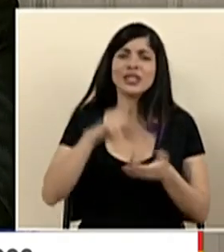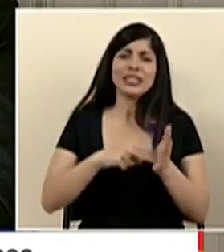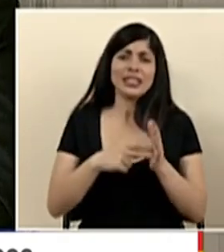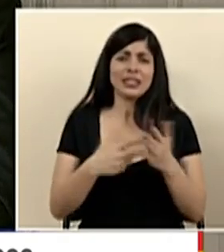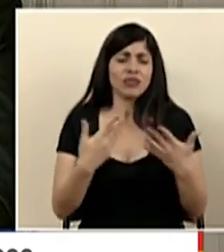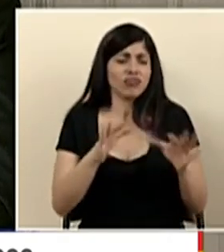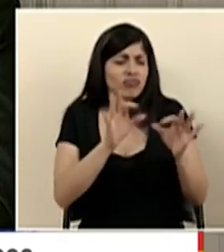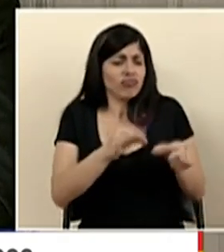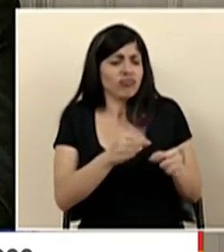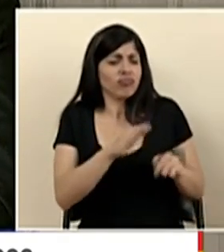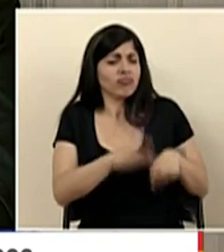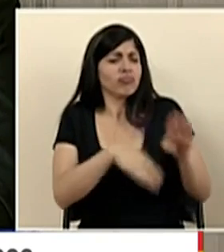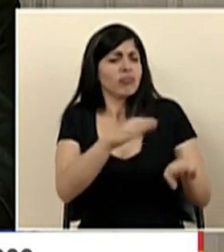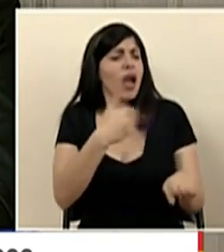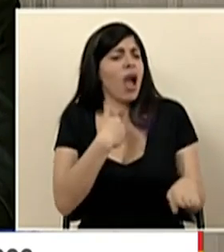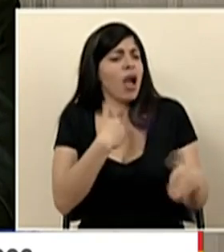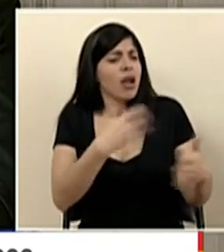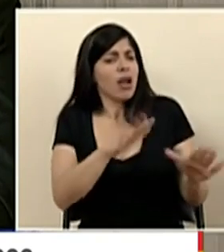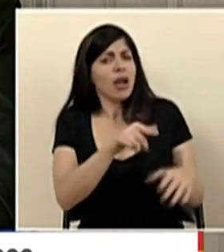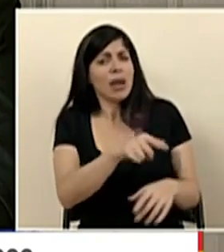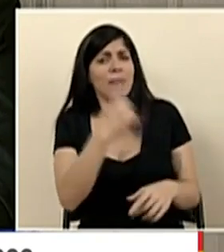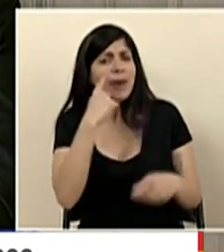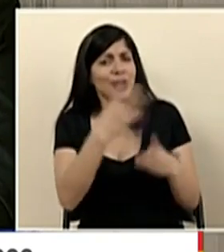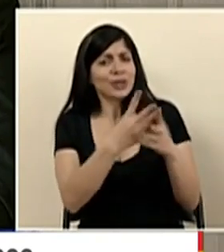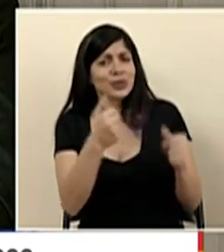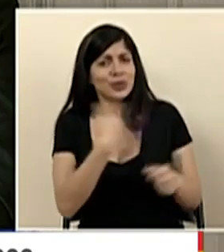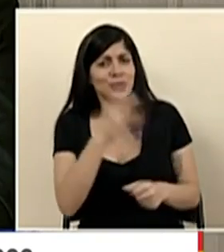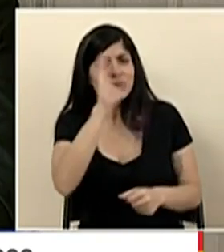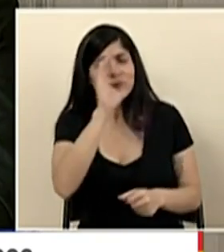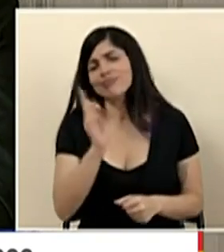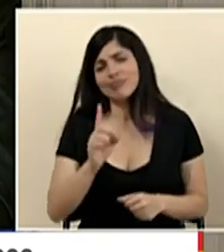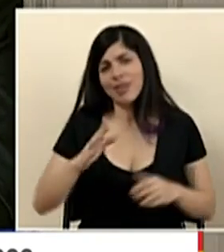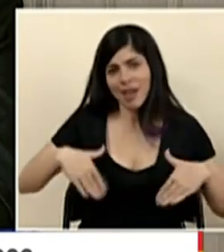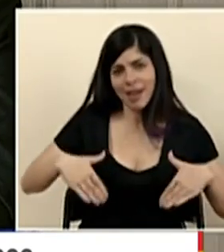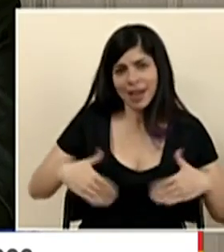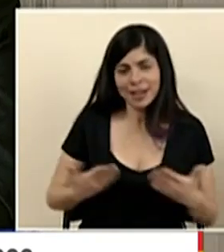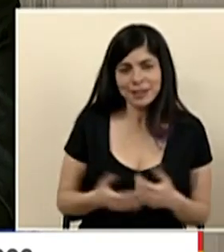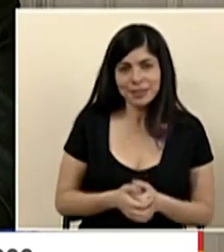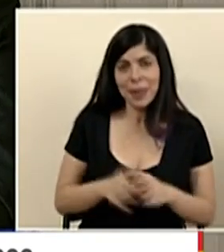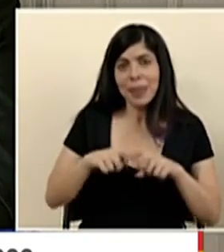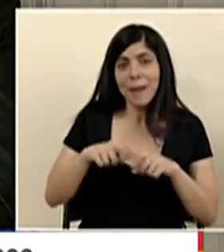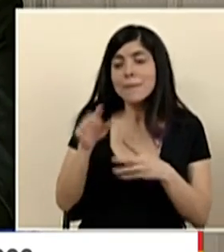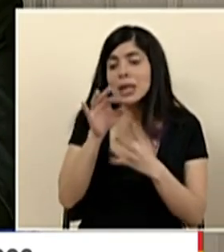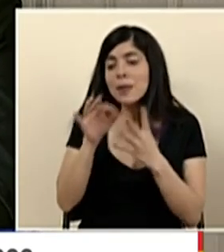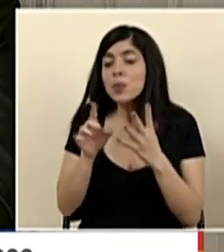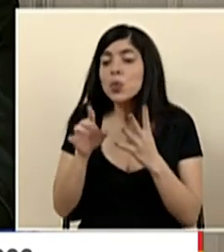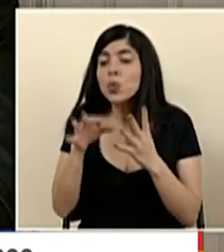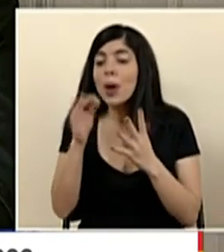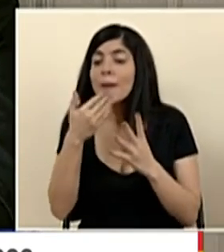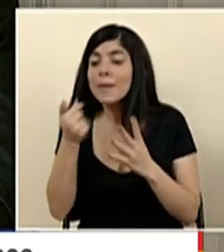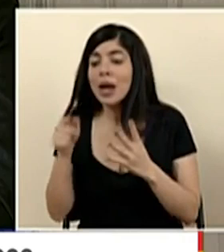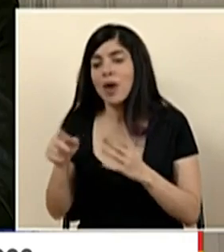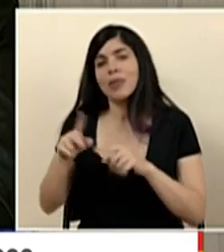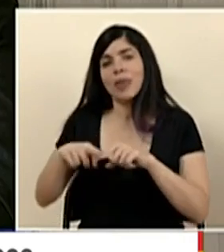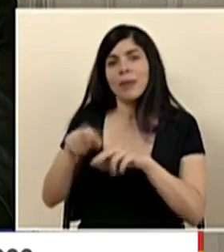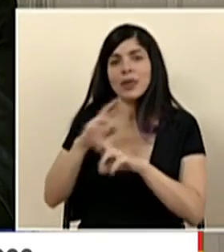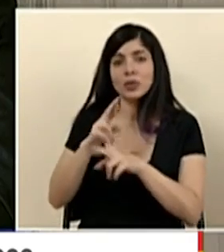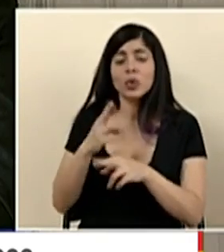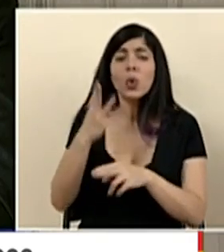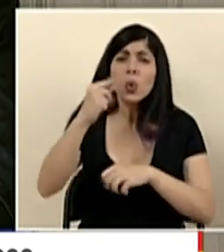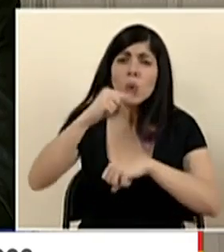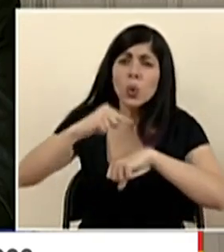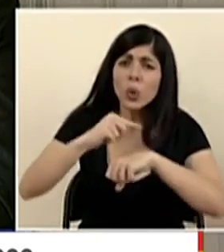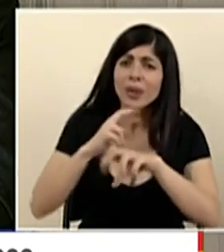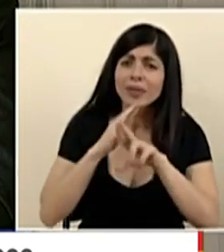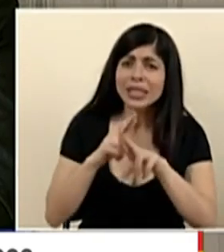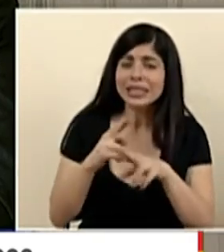recta que seguir y nos va a llevar a la solución que buscamos y en cuánto tiempo va a estar el resultado la